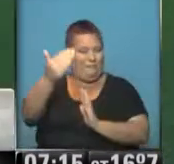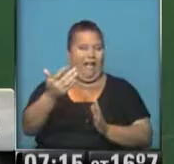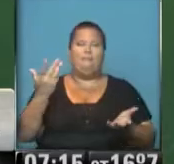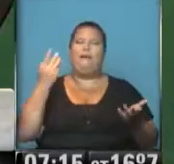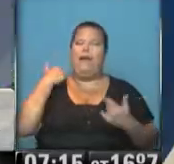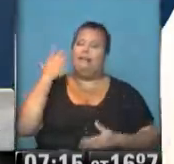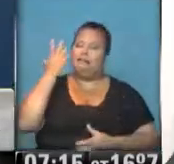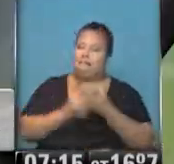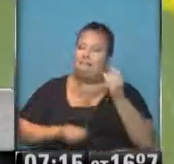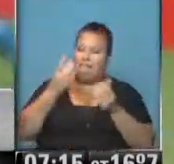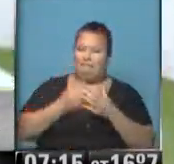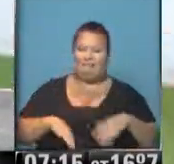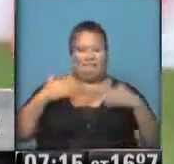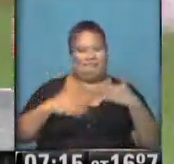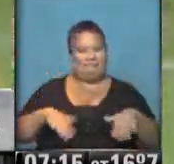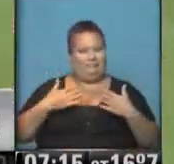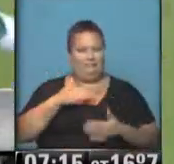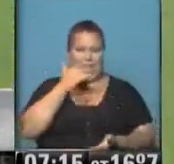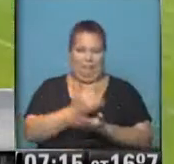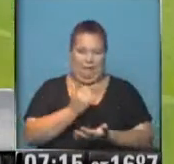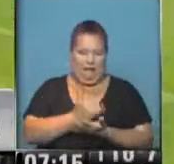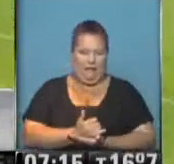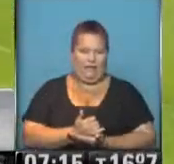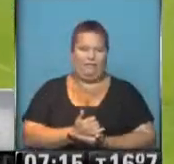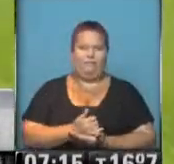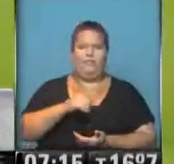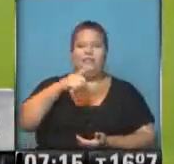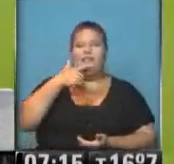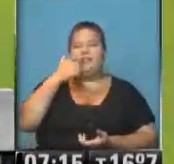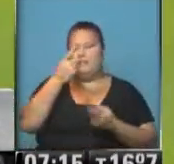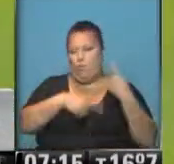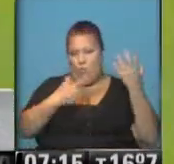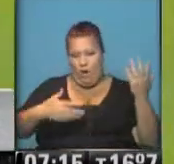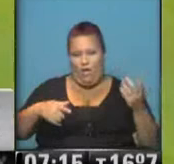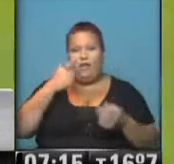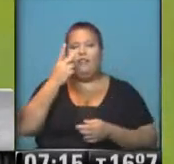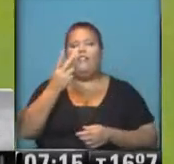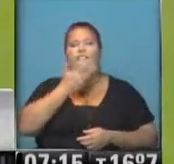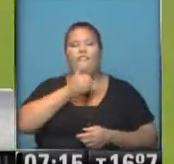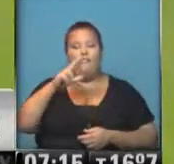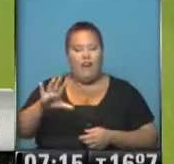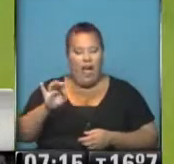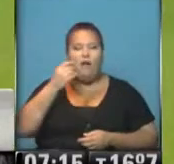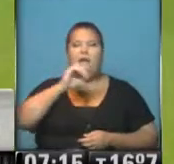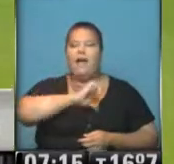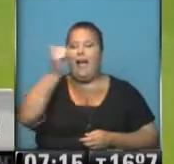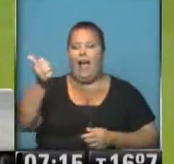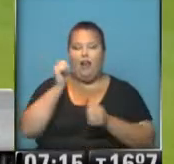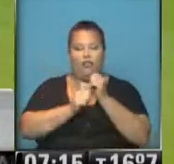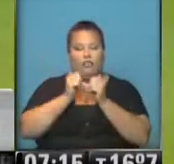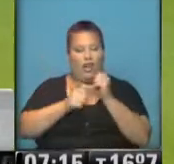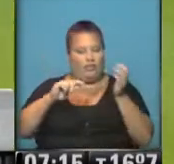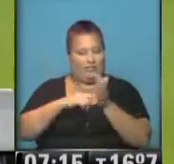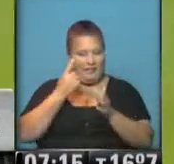no hubiésemos cometido errores tan infantiles. Lazo, Salcedo, Casares, dos de Francoñel para el triunfo de Rosario